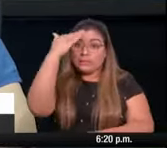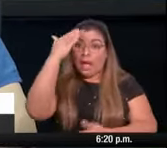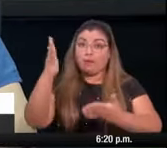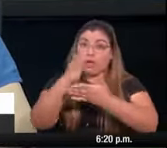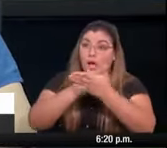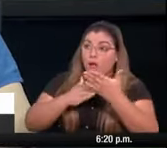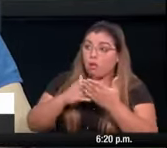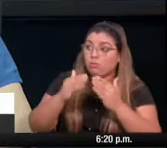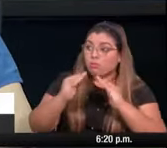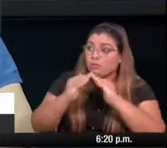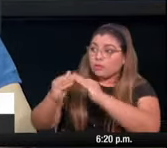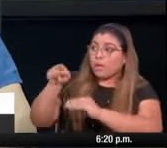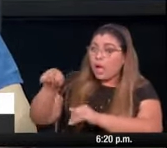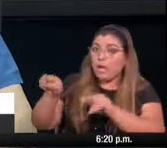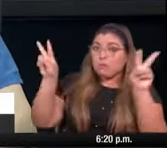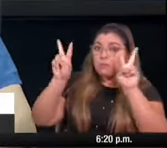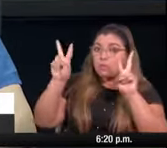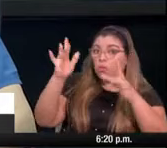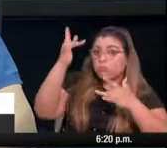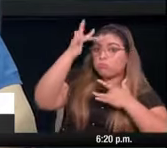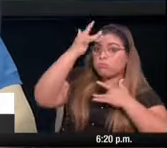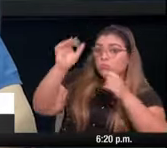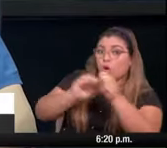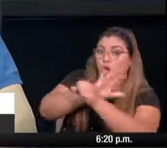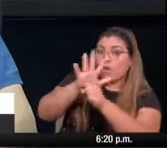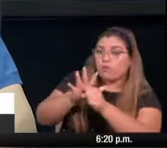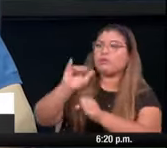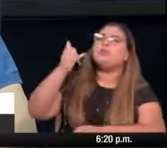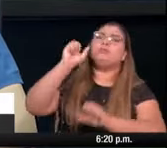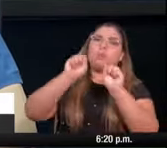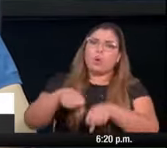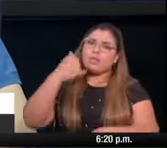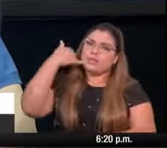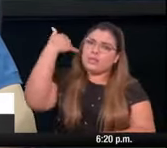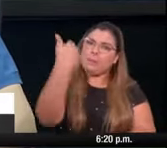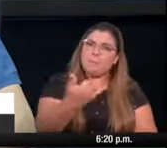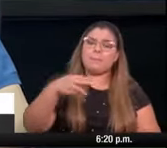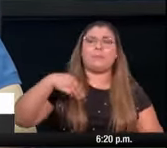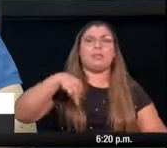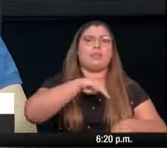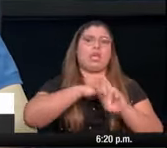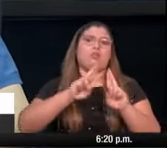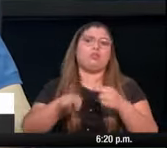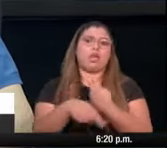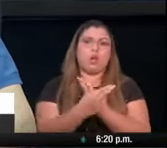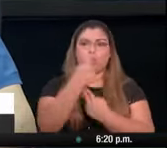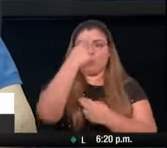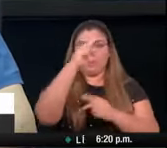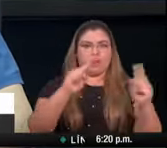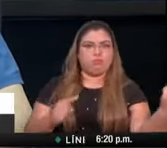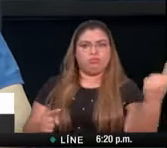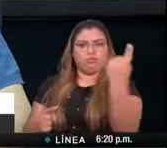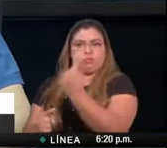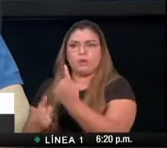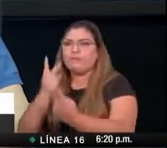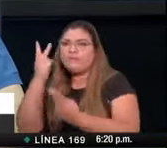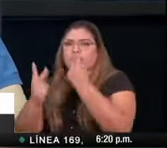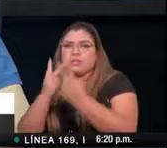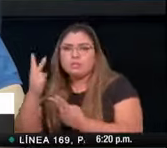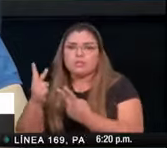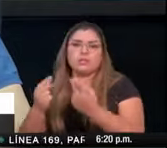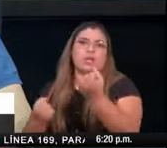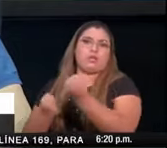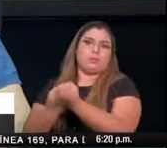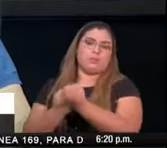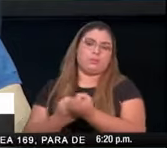positivo podamos entonces brindarle la orientación y hacer también el llamado para que ese caso